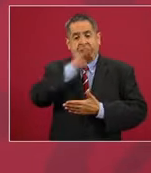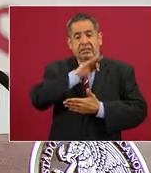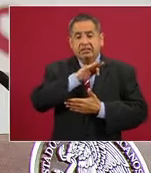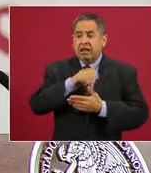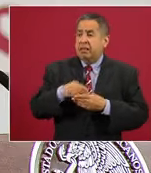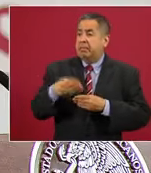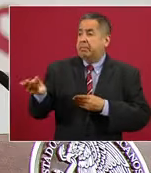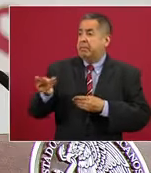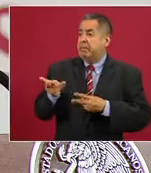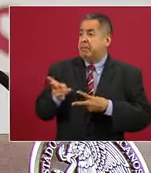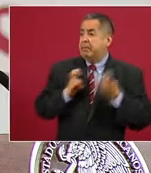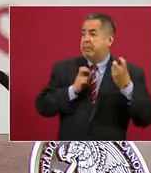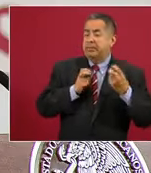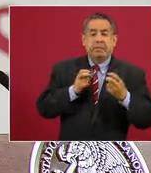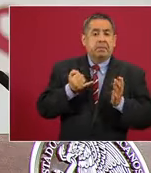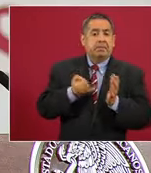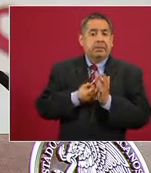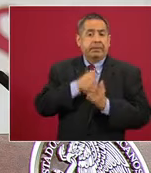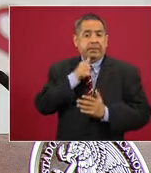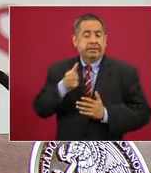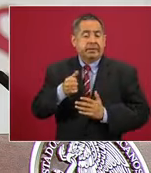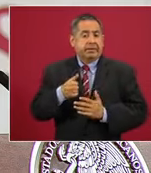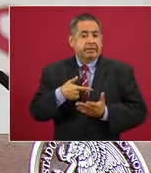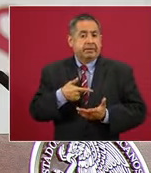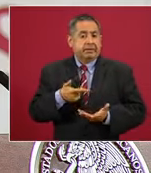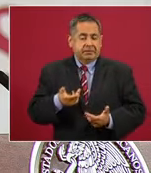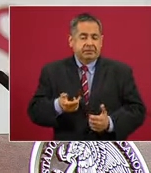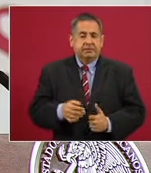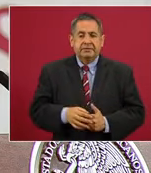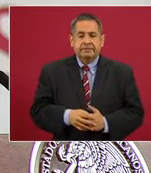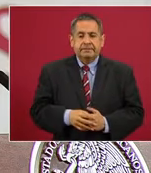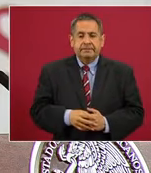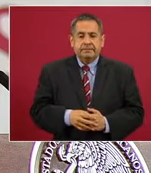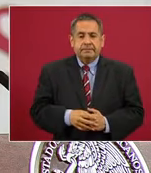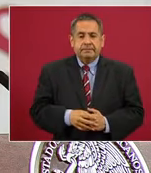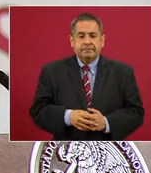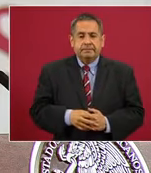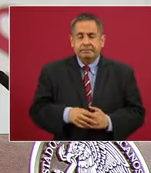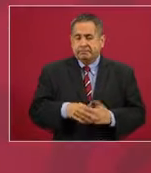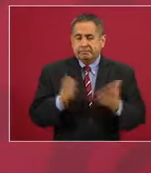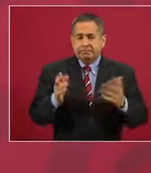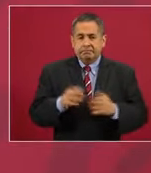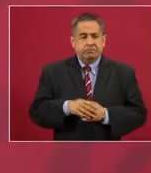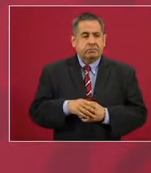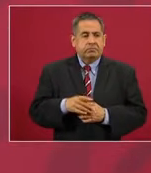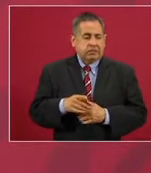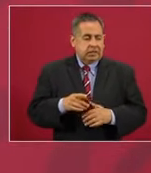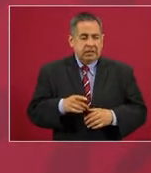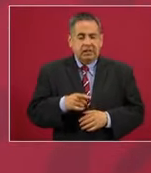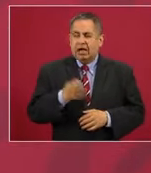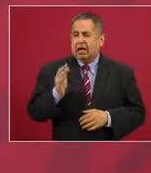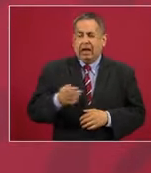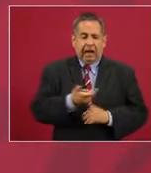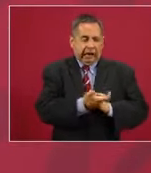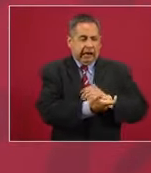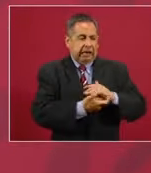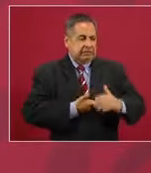recibían sobornos,